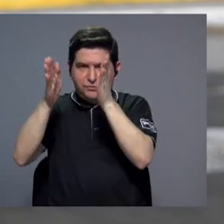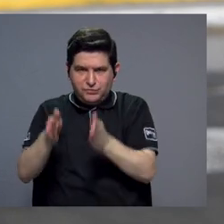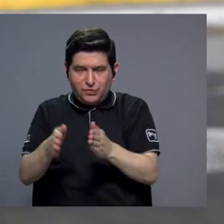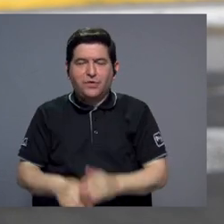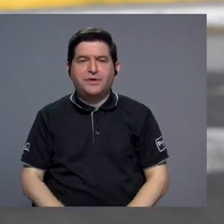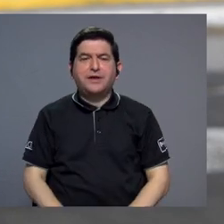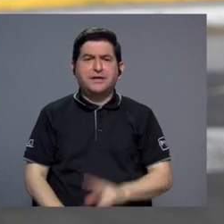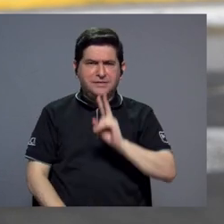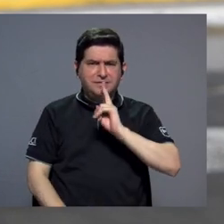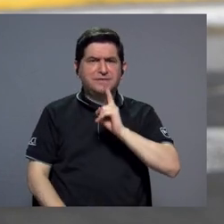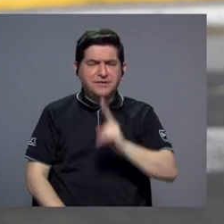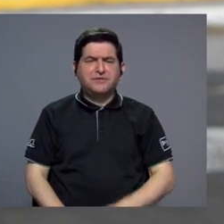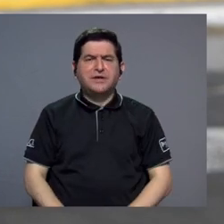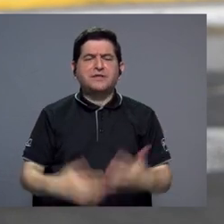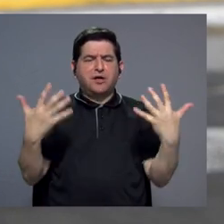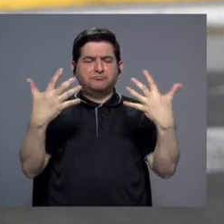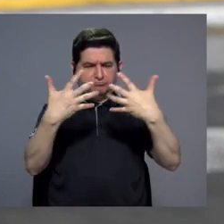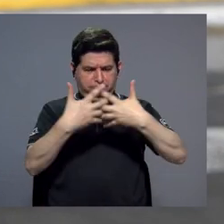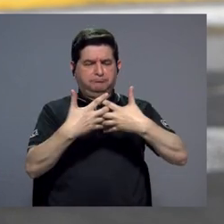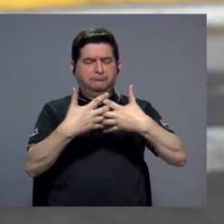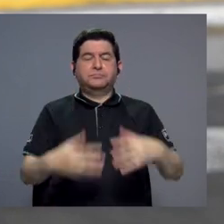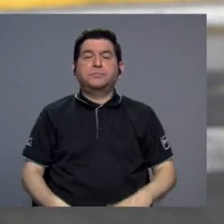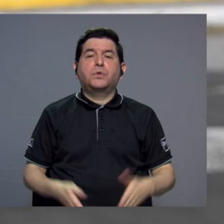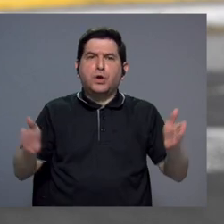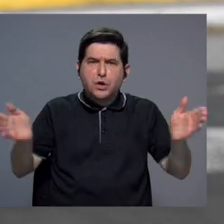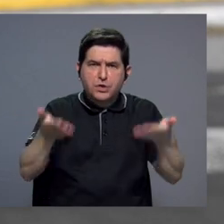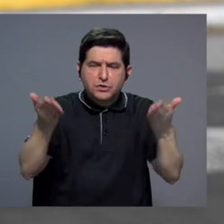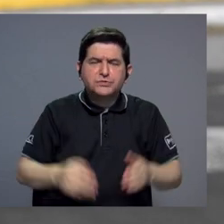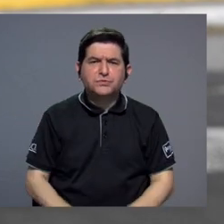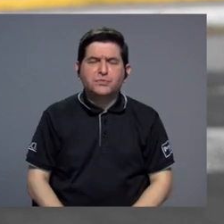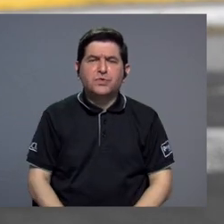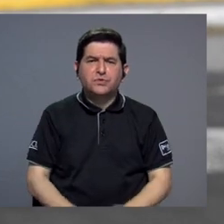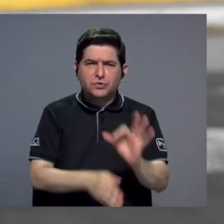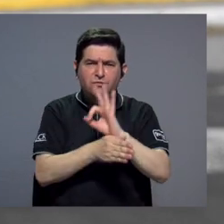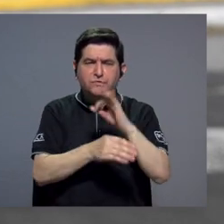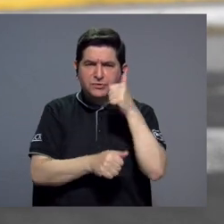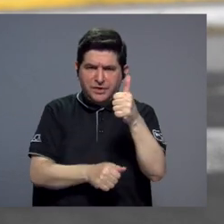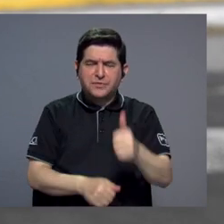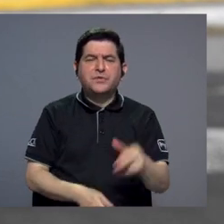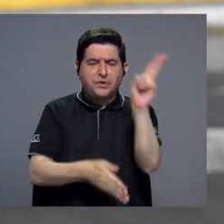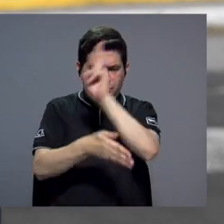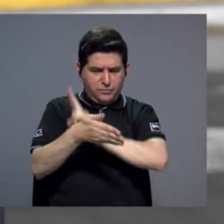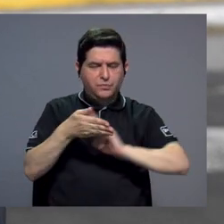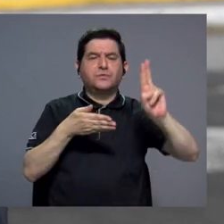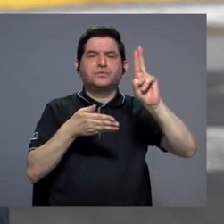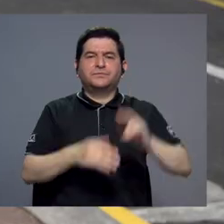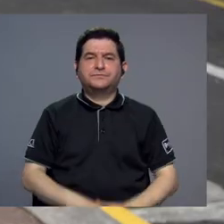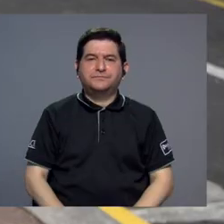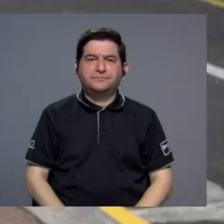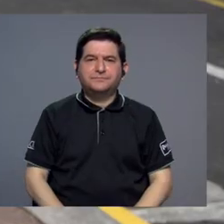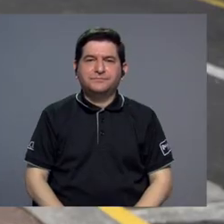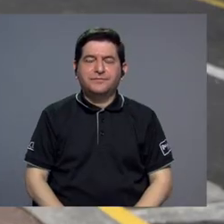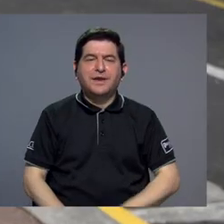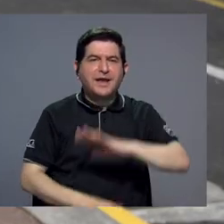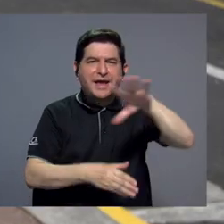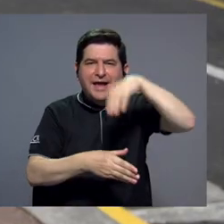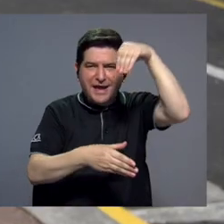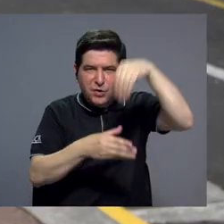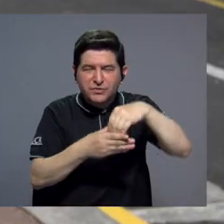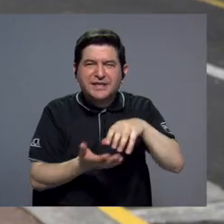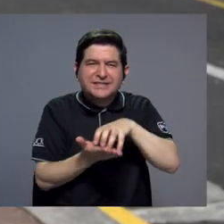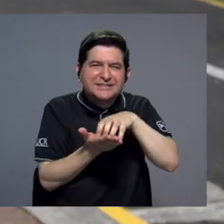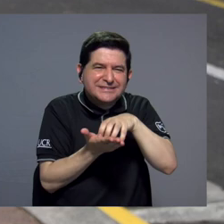funcionarias sea realmente armoniosa y fomente la efectividad del funcionamiento de la Universidad. Aún en un